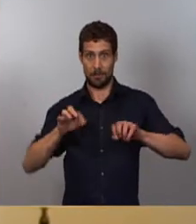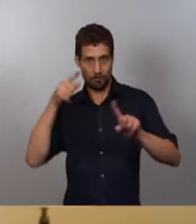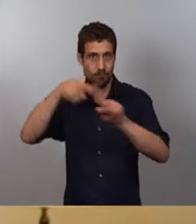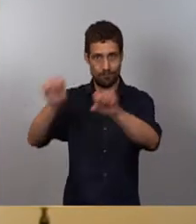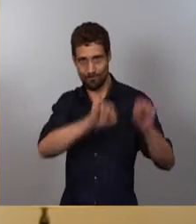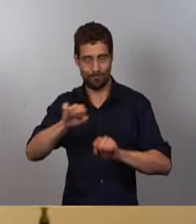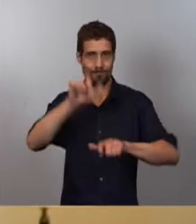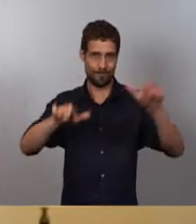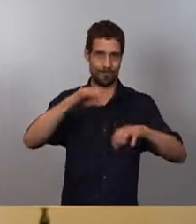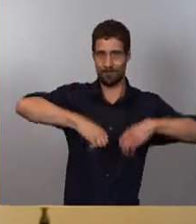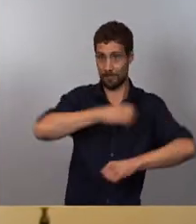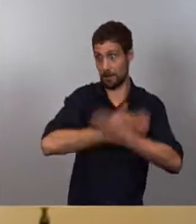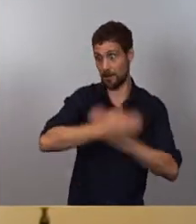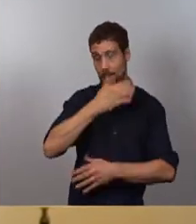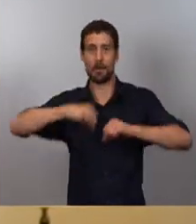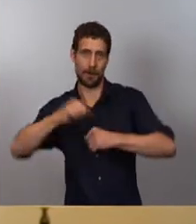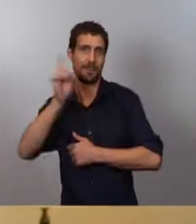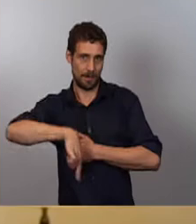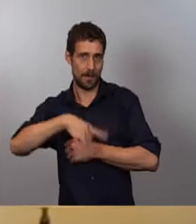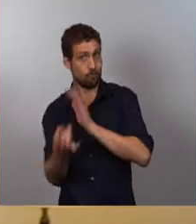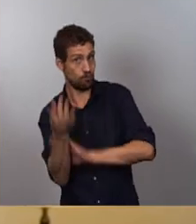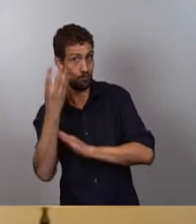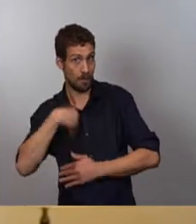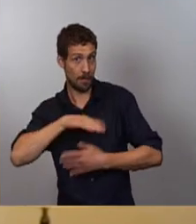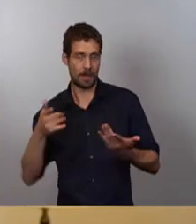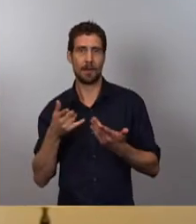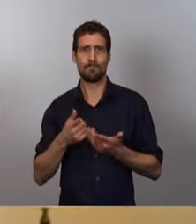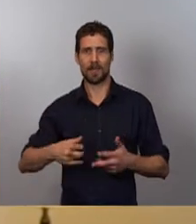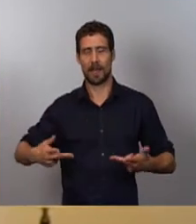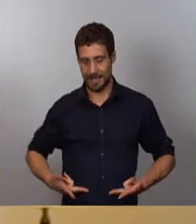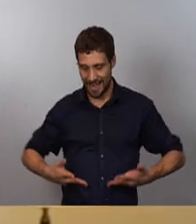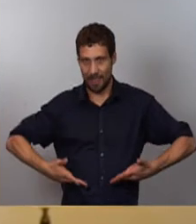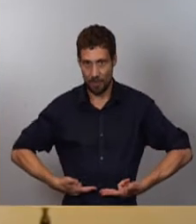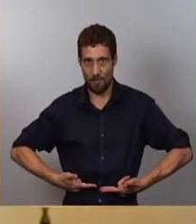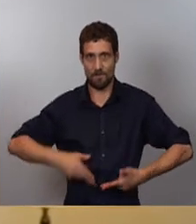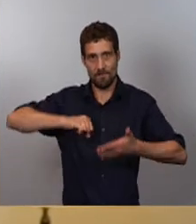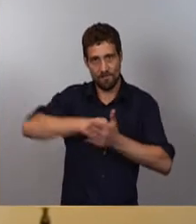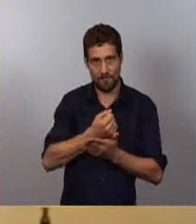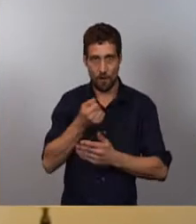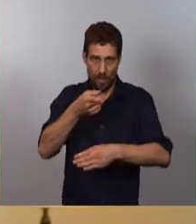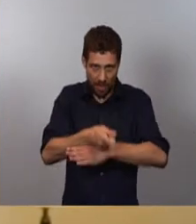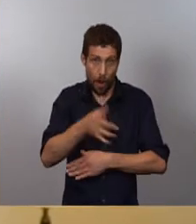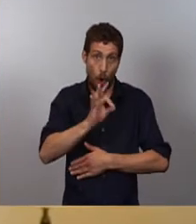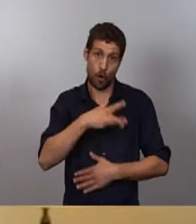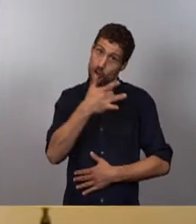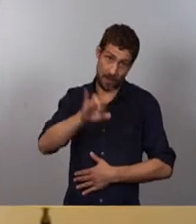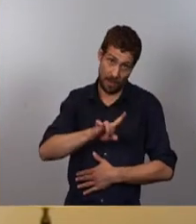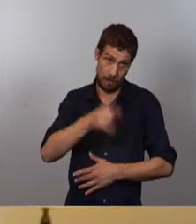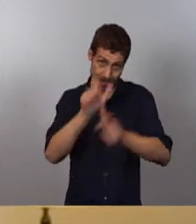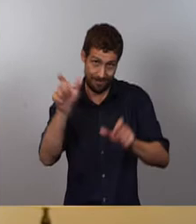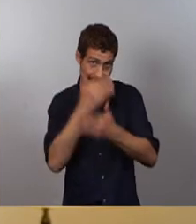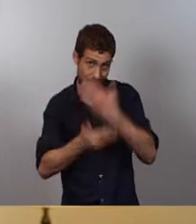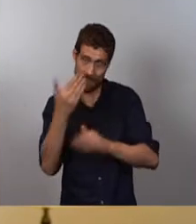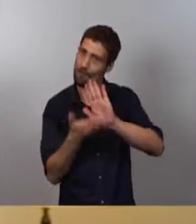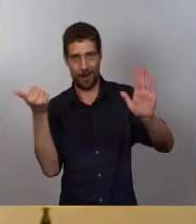discapacidad y mayores, la erradicación de la esterilización forzada o no consentida de personas con discapacidad o el